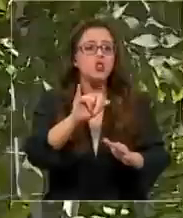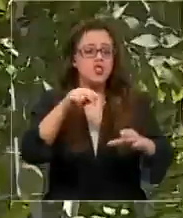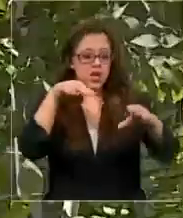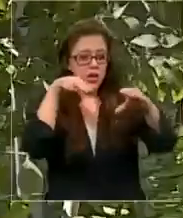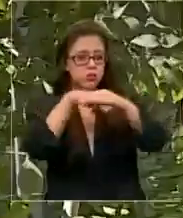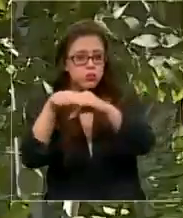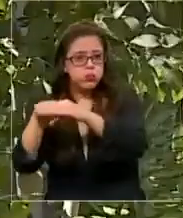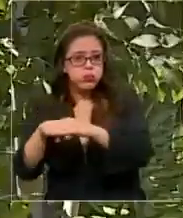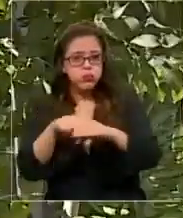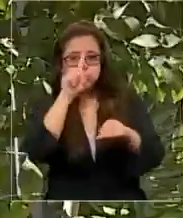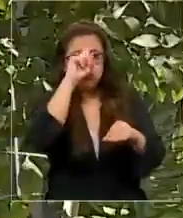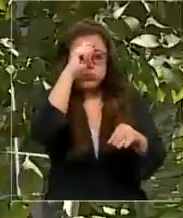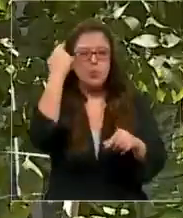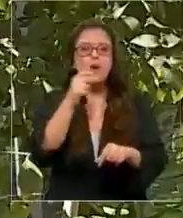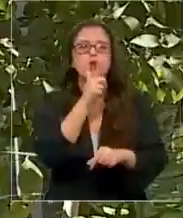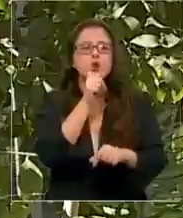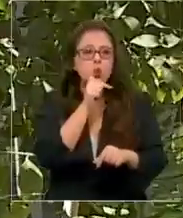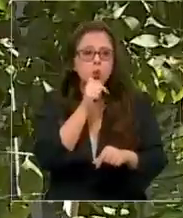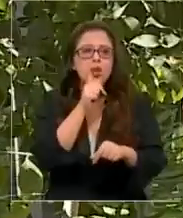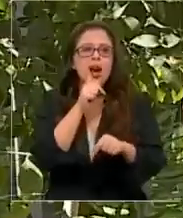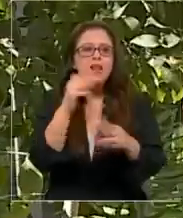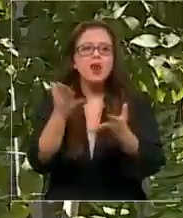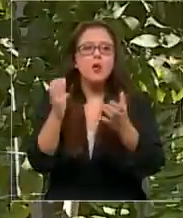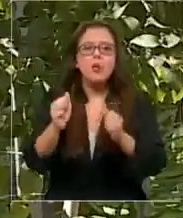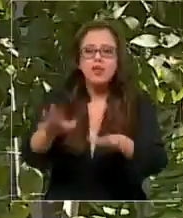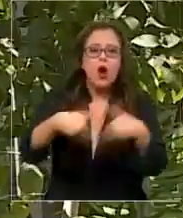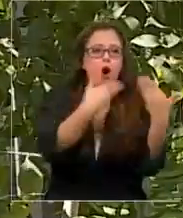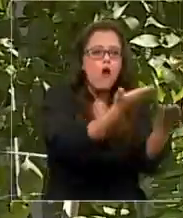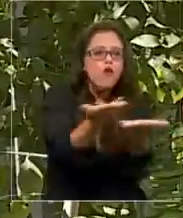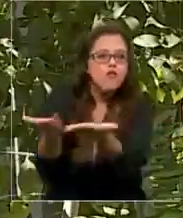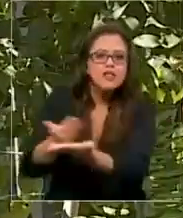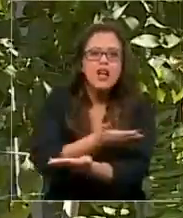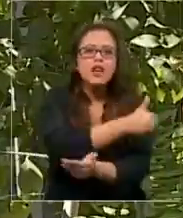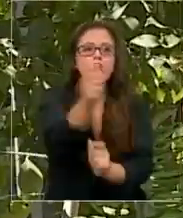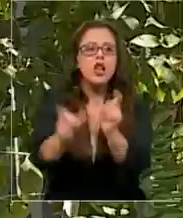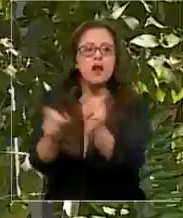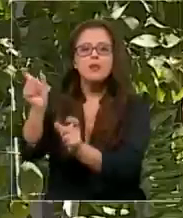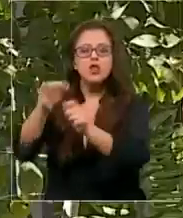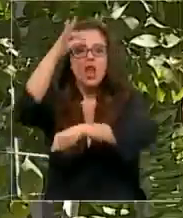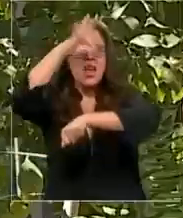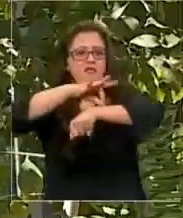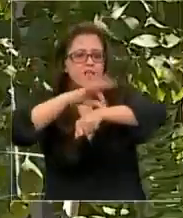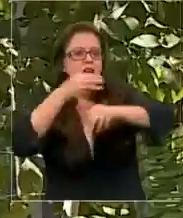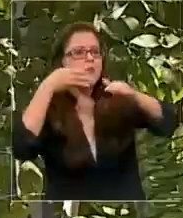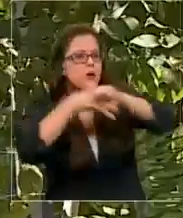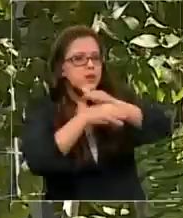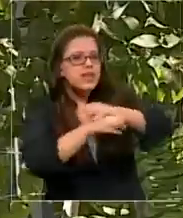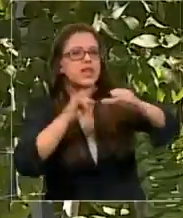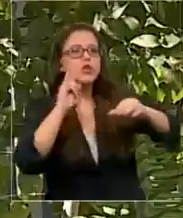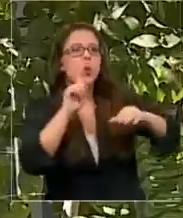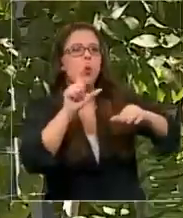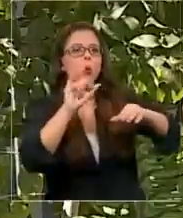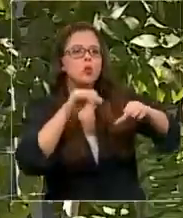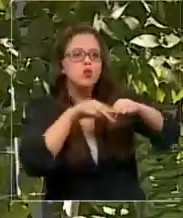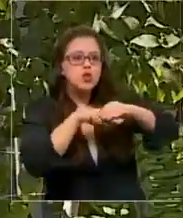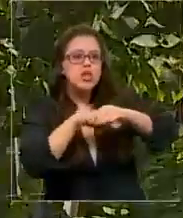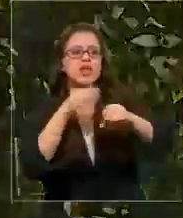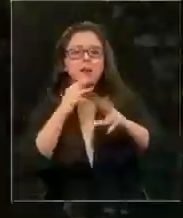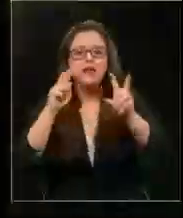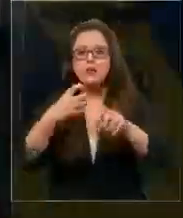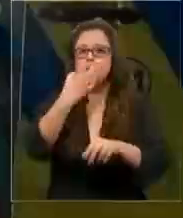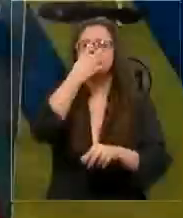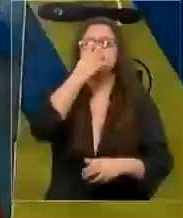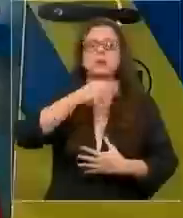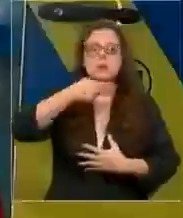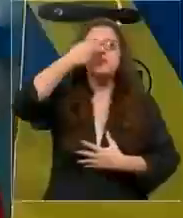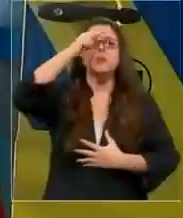con incerteza respecto a la capacidad real de poder ofrecerle a todos los pacientes que tengan indicación, ingreso a UCI, necesidad de soporte con ventilación